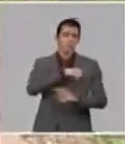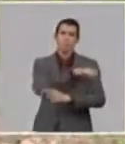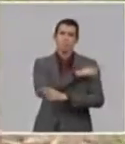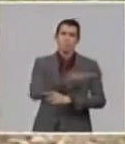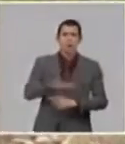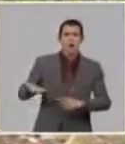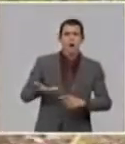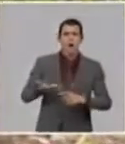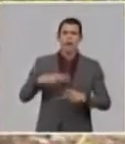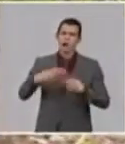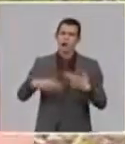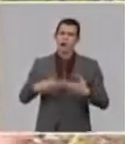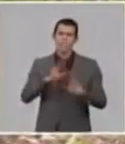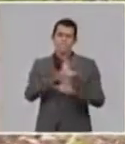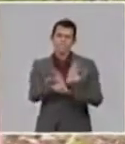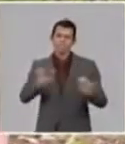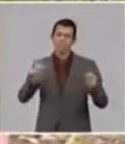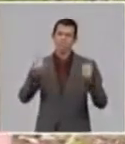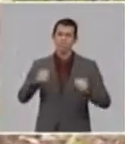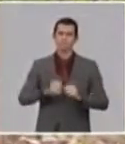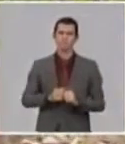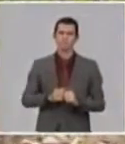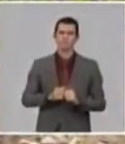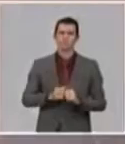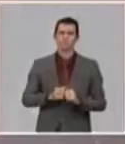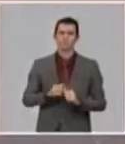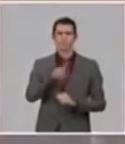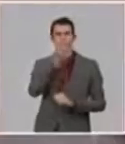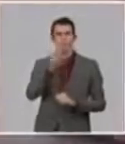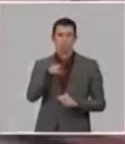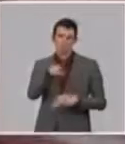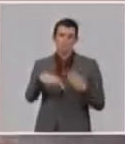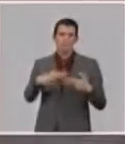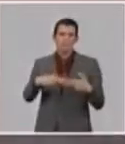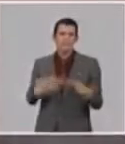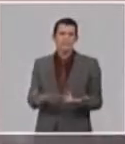pregunta? ¿qué hay que hacer? Que ya todo se sabe, y nosotros lo vamos a hacer.